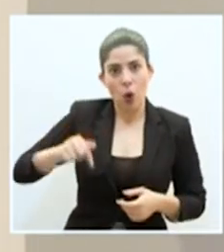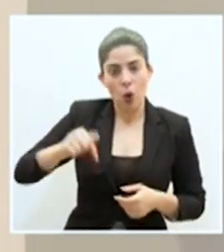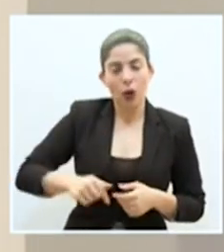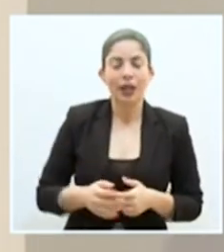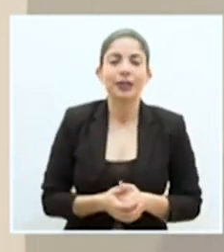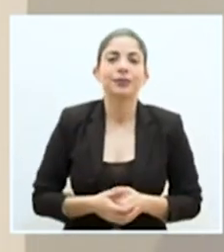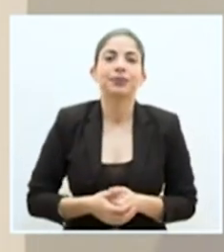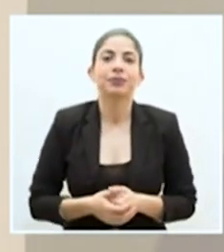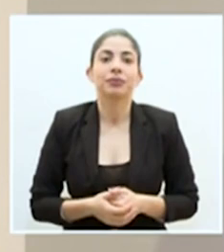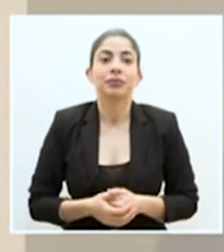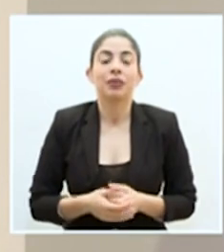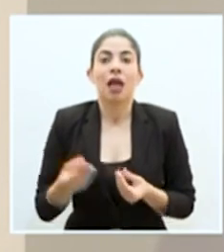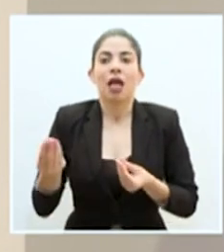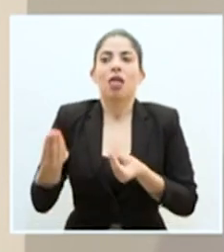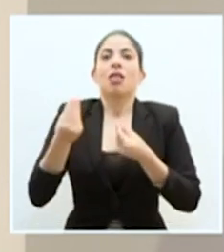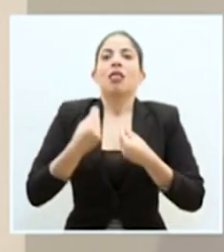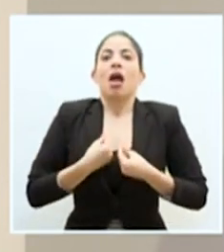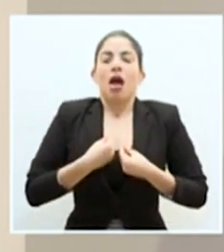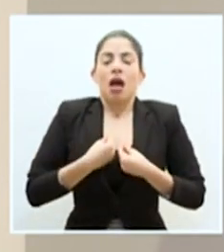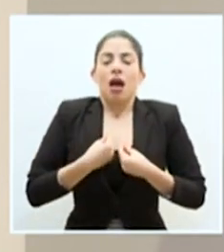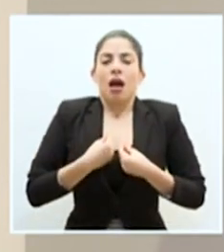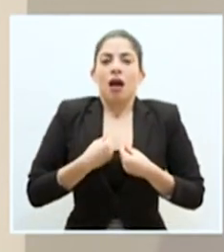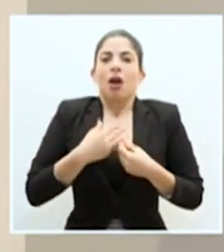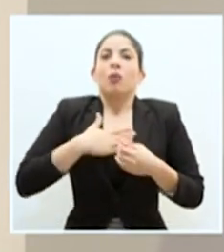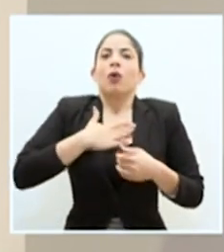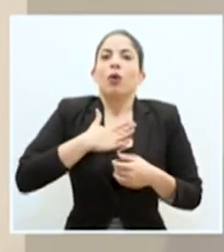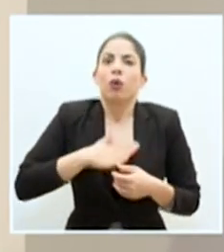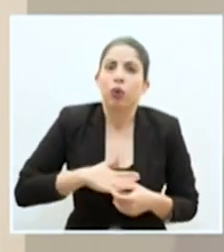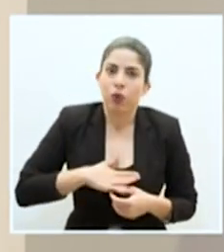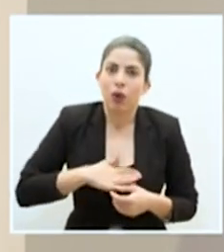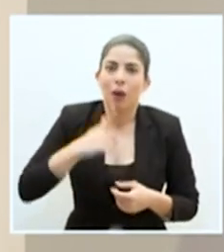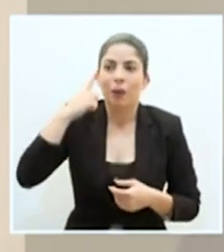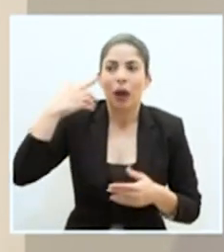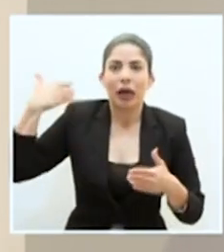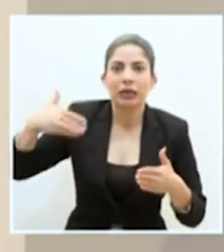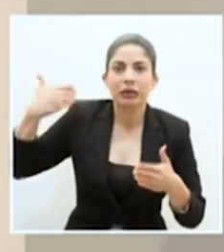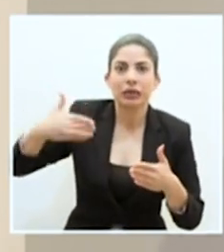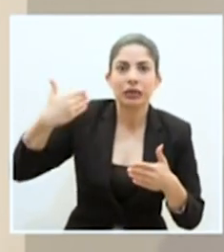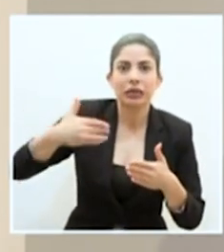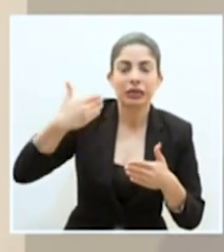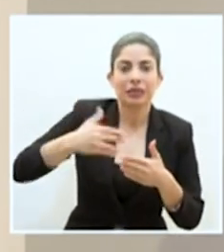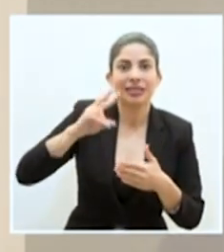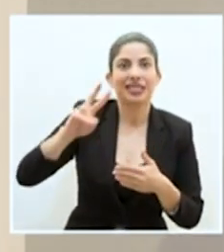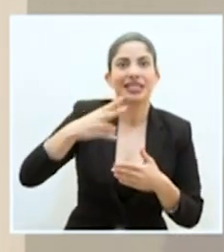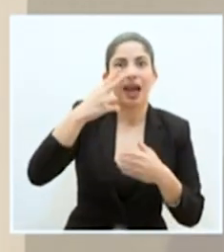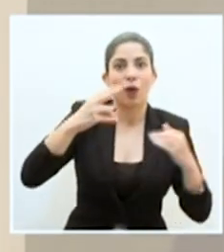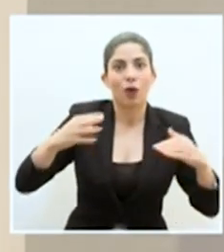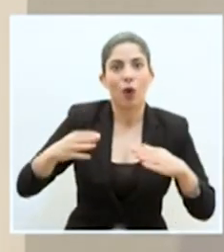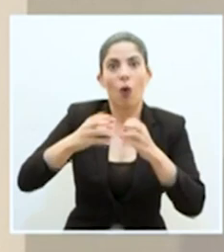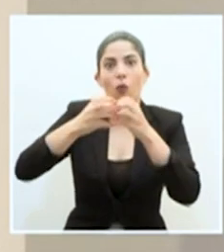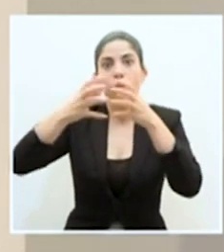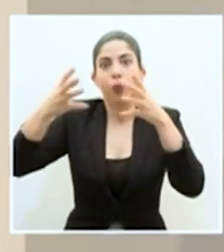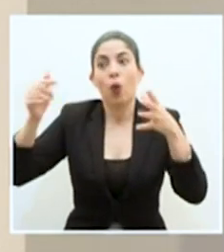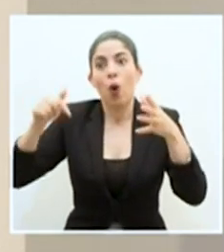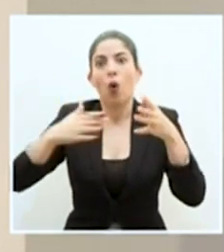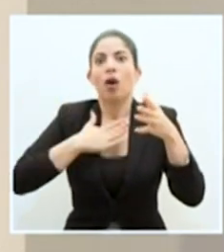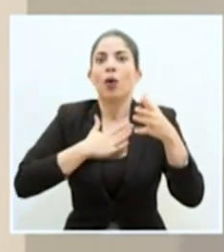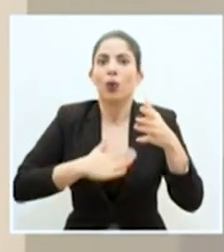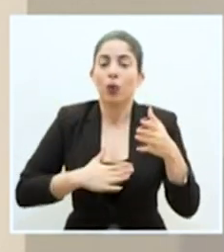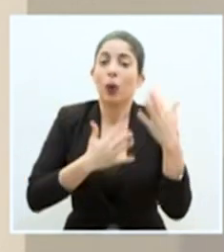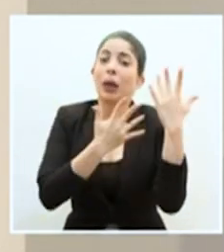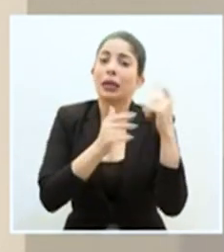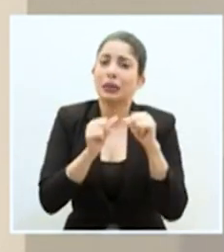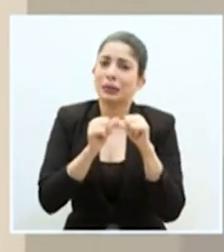nos genera un respiro en lo que ha venido siendo esta segunda ola de pandemia y esperamos que